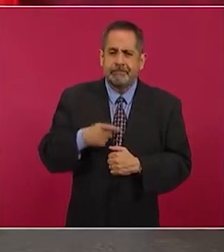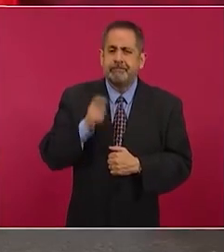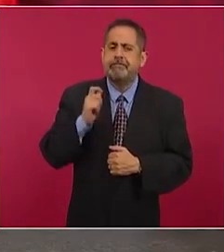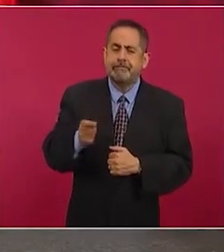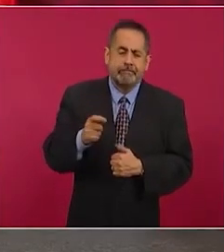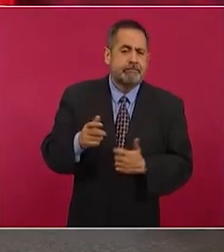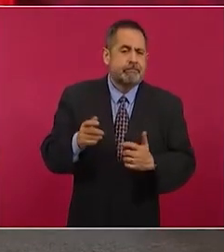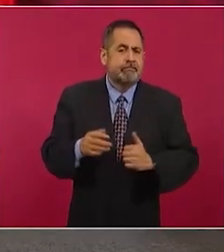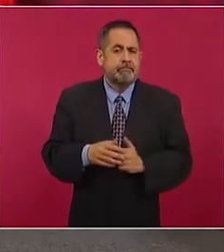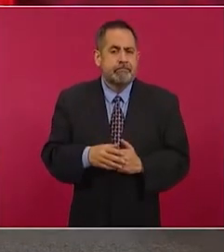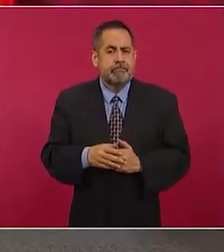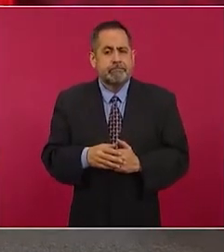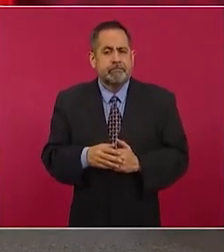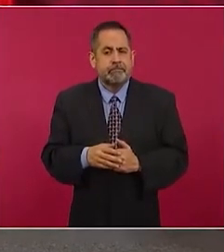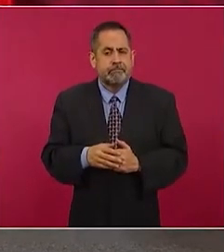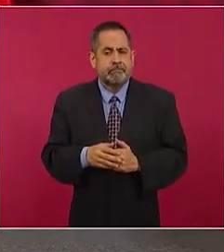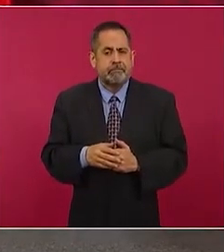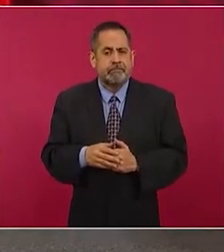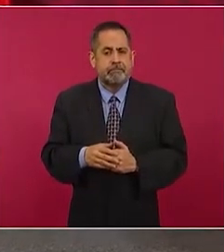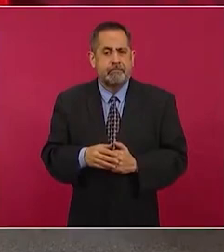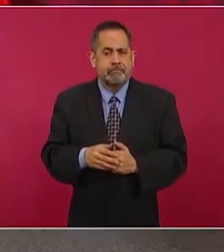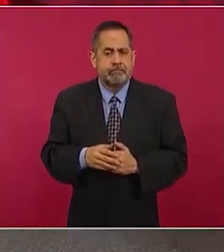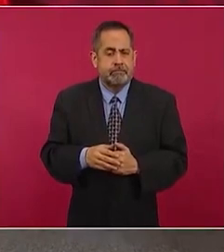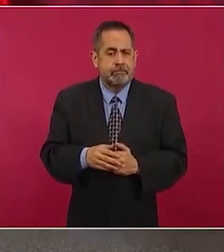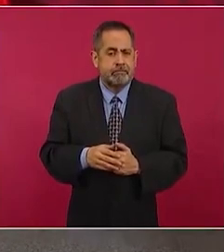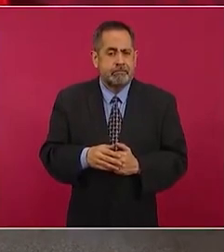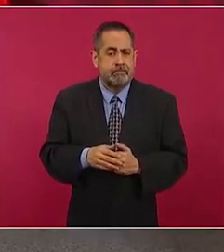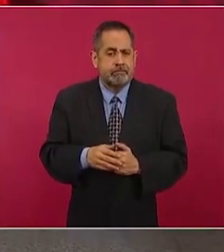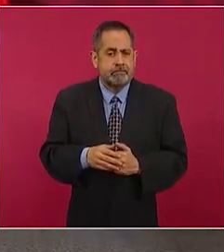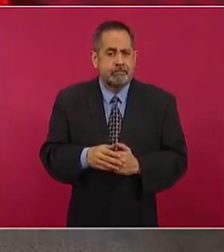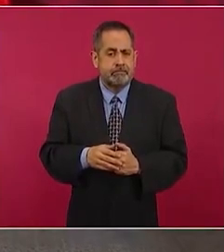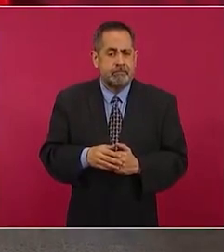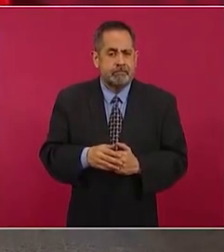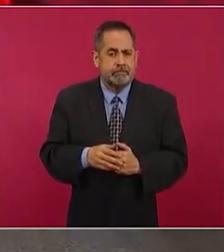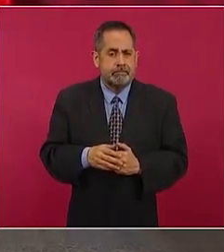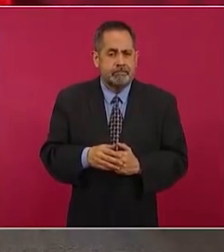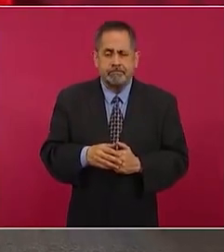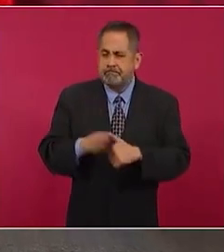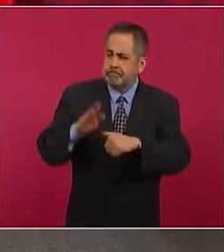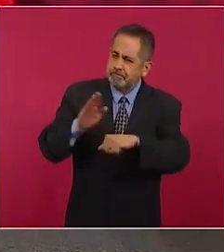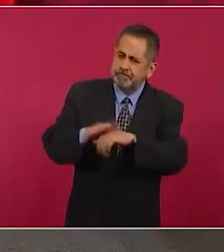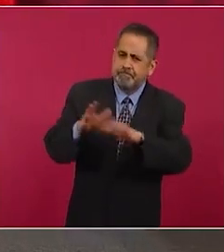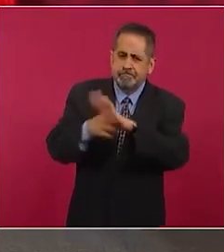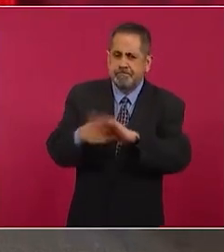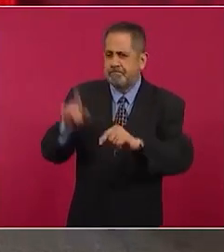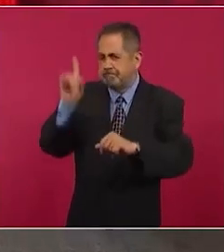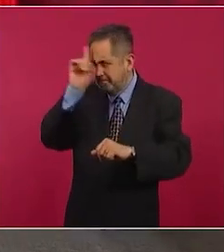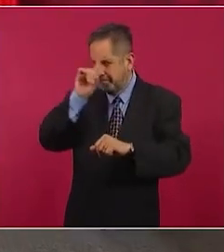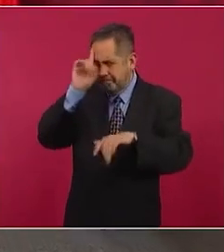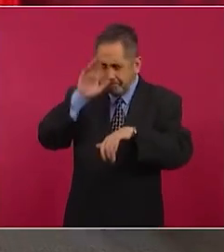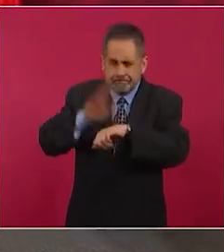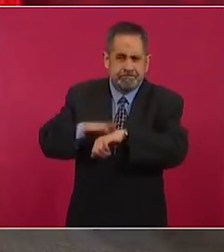moralizando al país